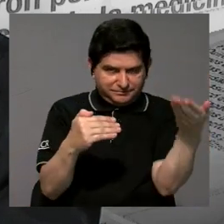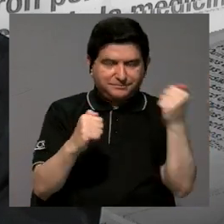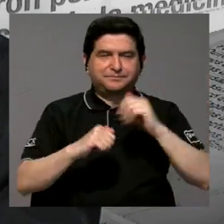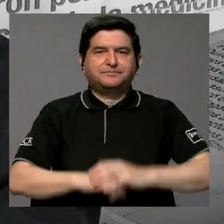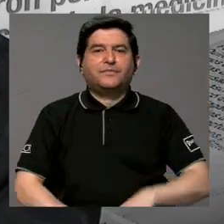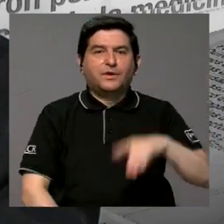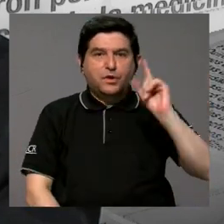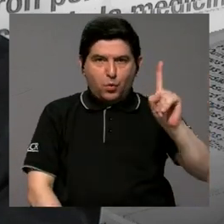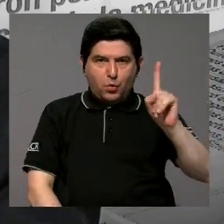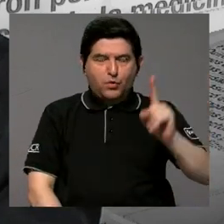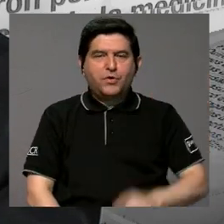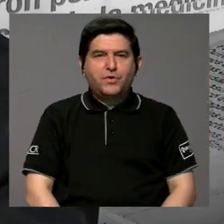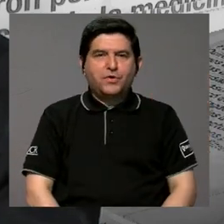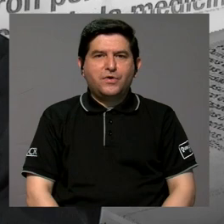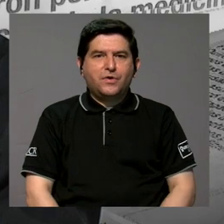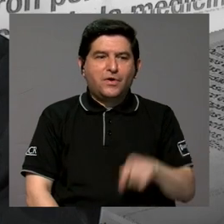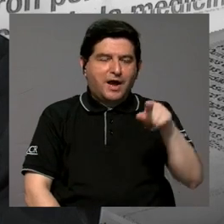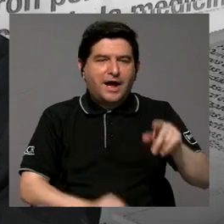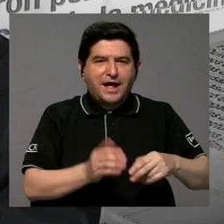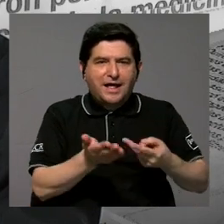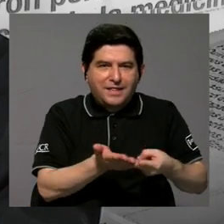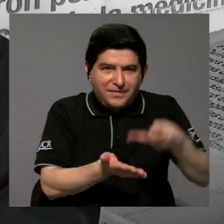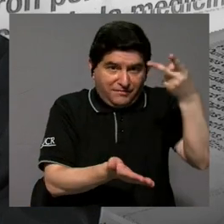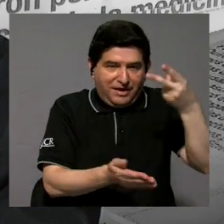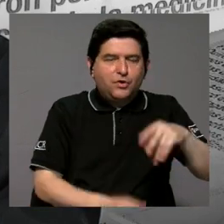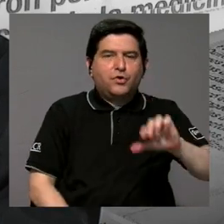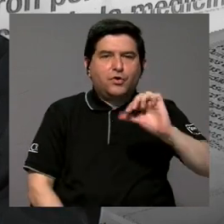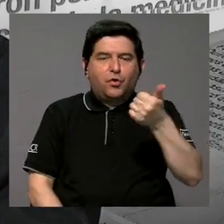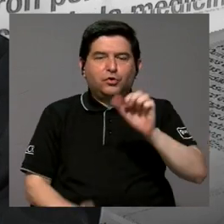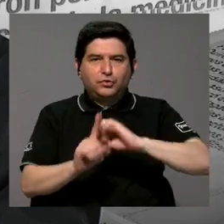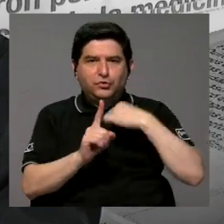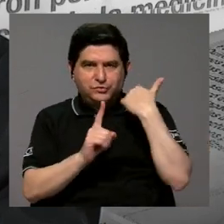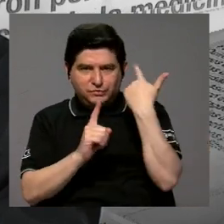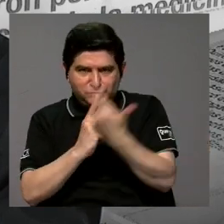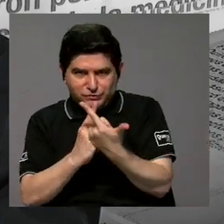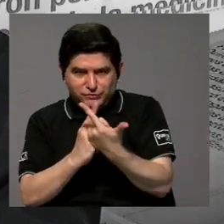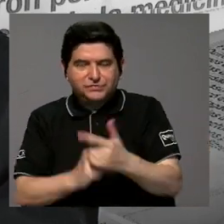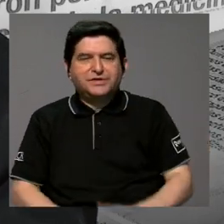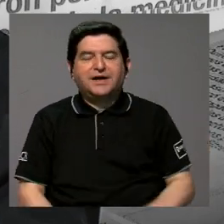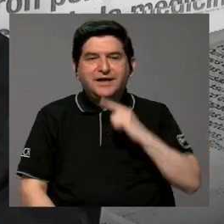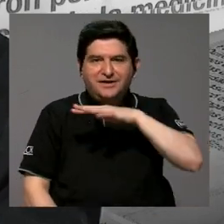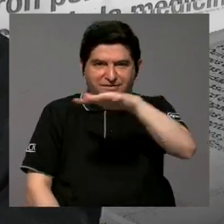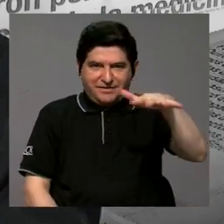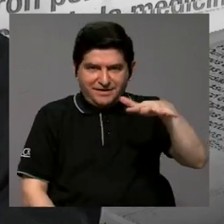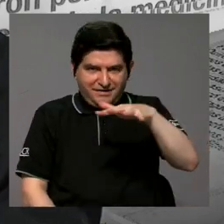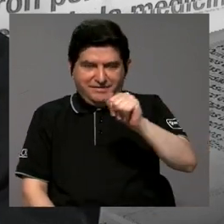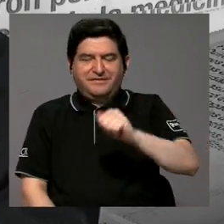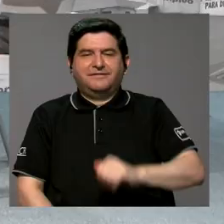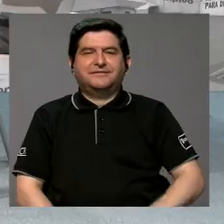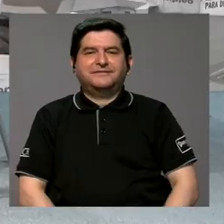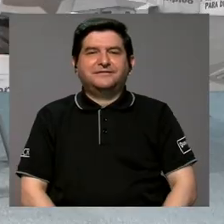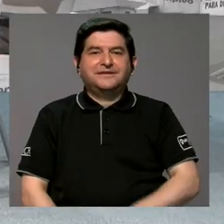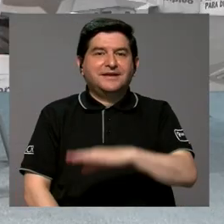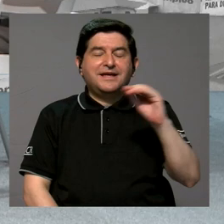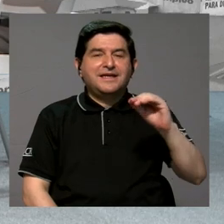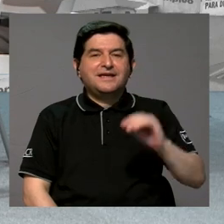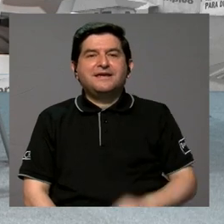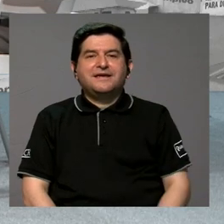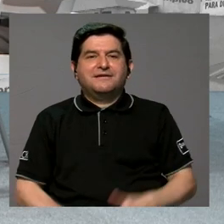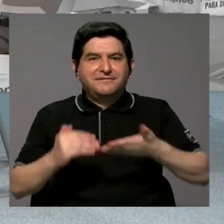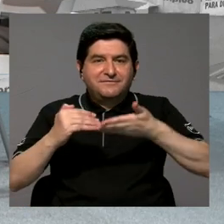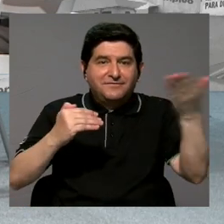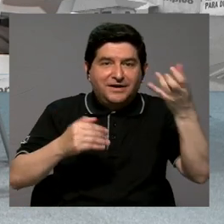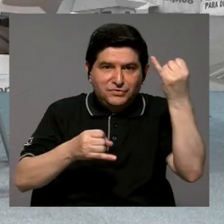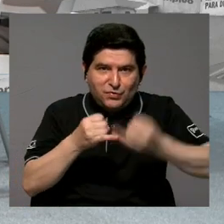Un factor axiológico, valorativo, un factor sociológico que tiene que ver con la realidad. Y el factor,